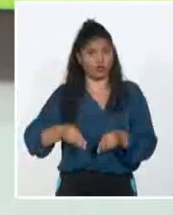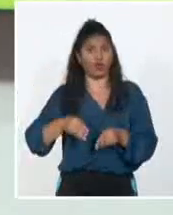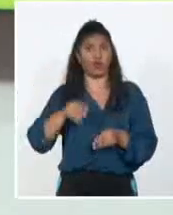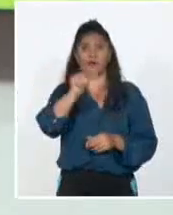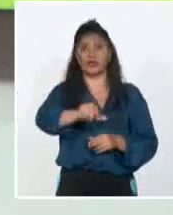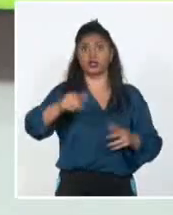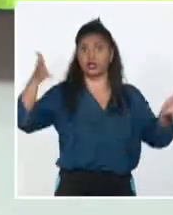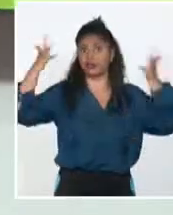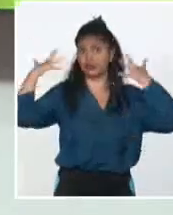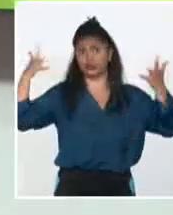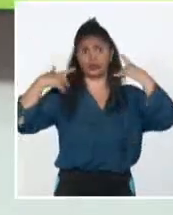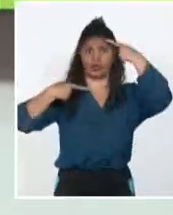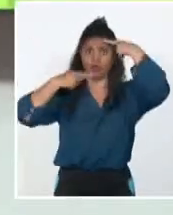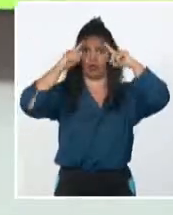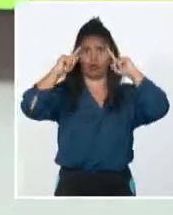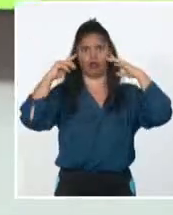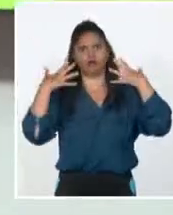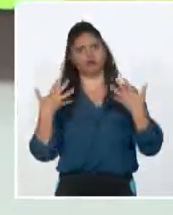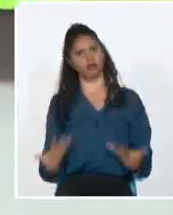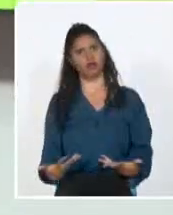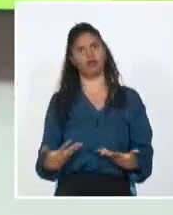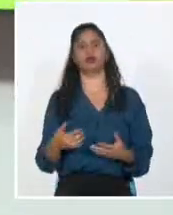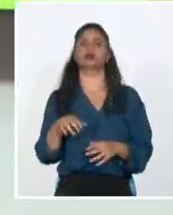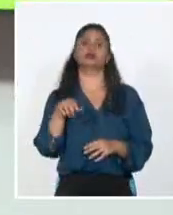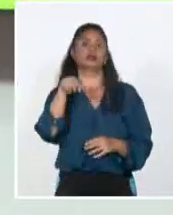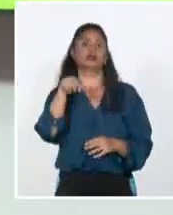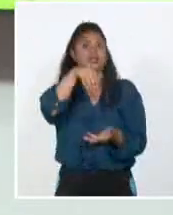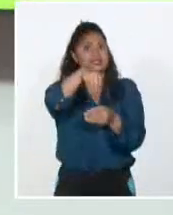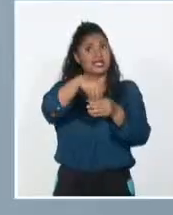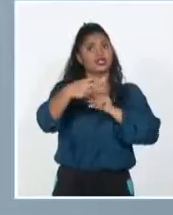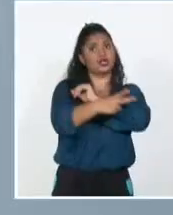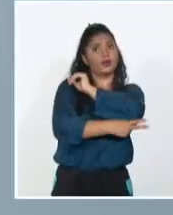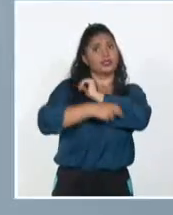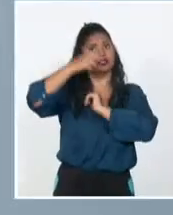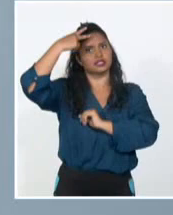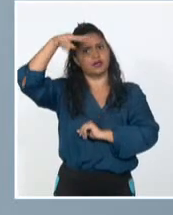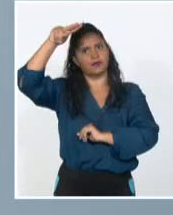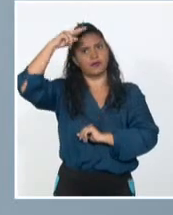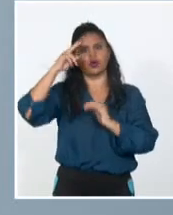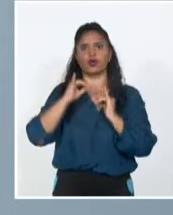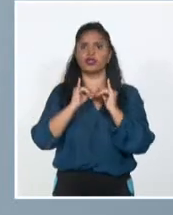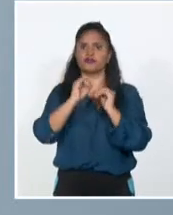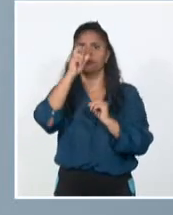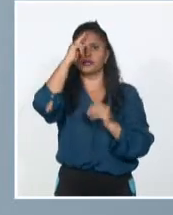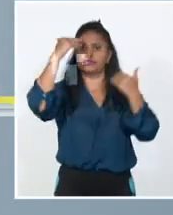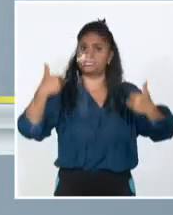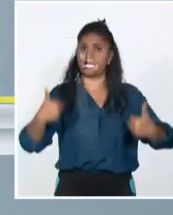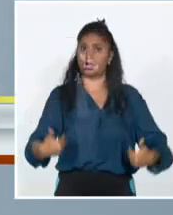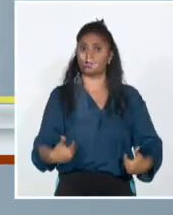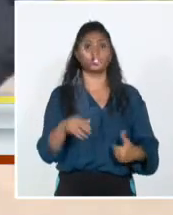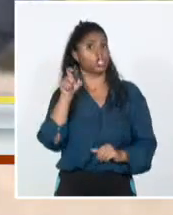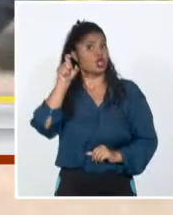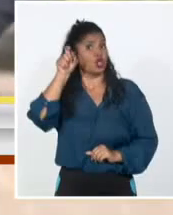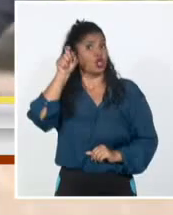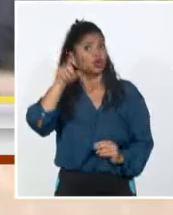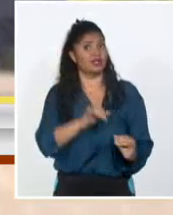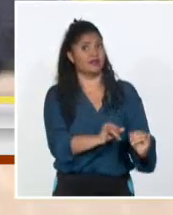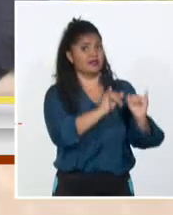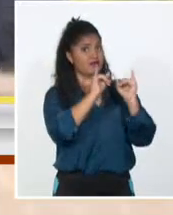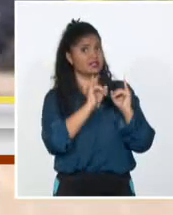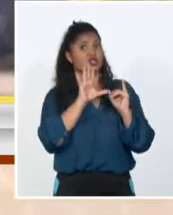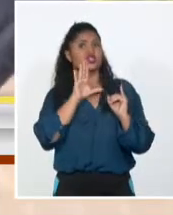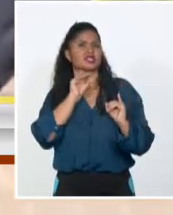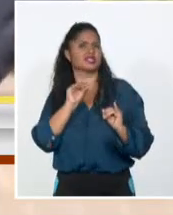días azotó México, según confirmó la Secretaría de Salud en un informe. El último reporte corroboró la muerte de ocho